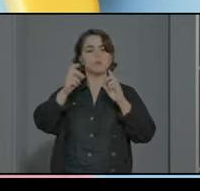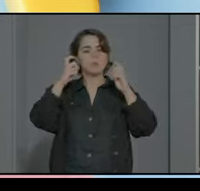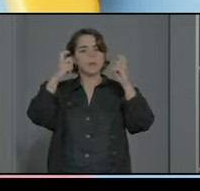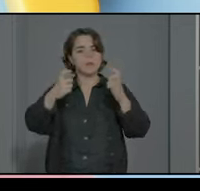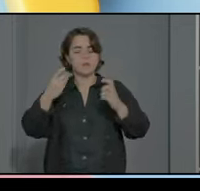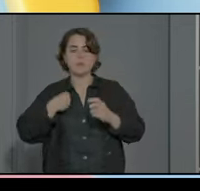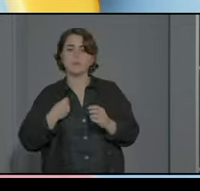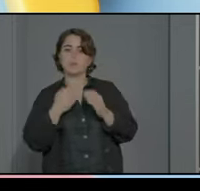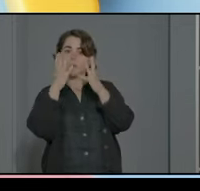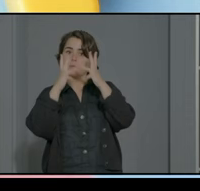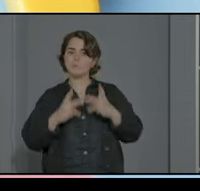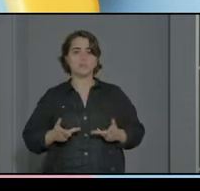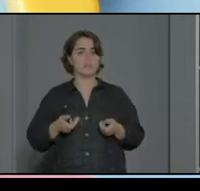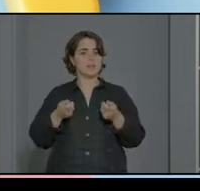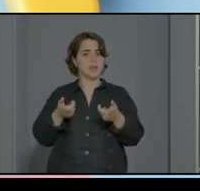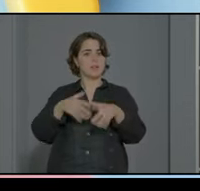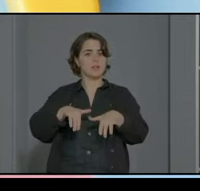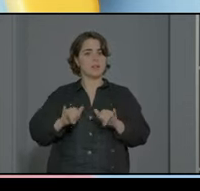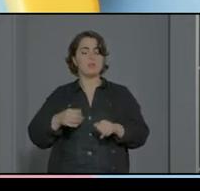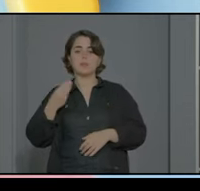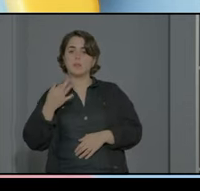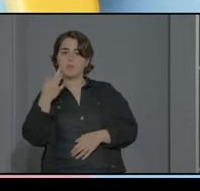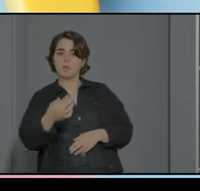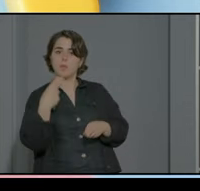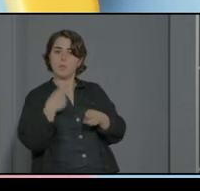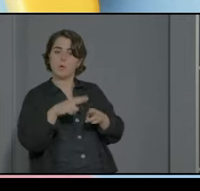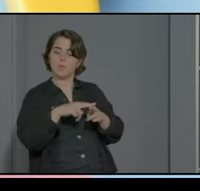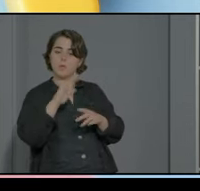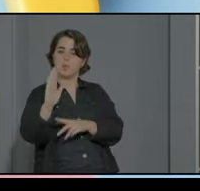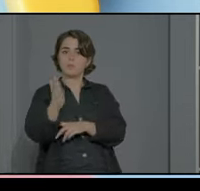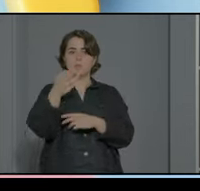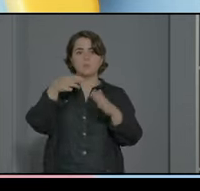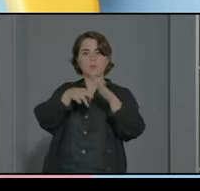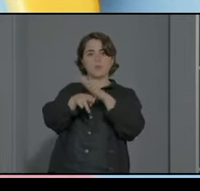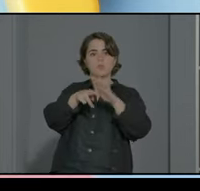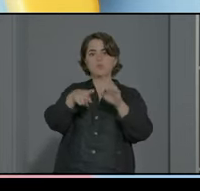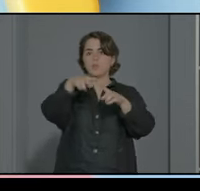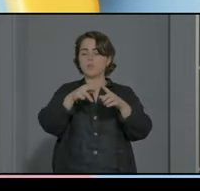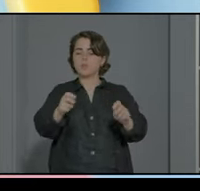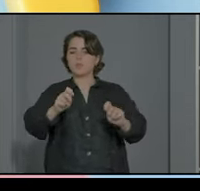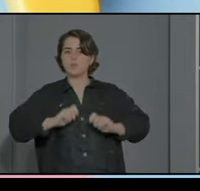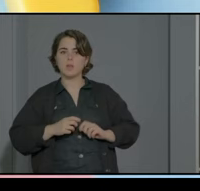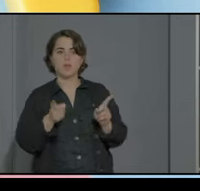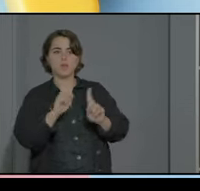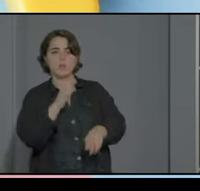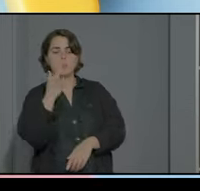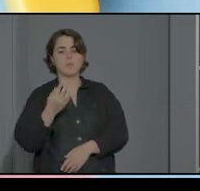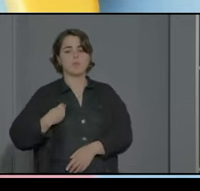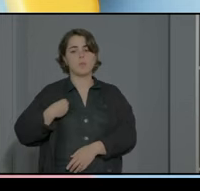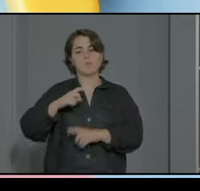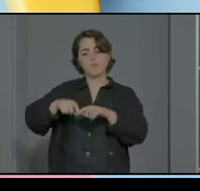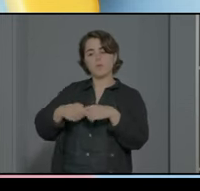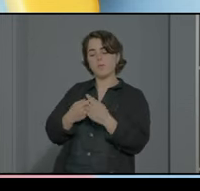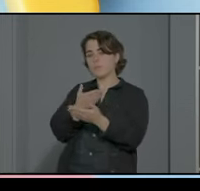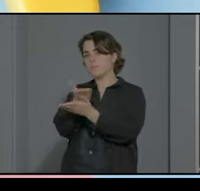la administración no está dando y que nuestros políticos no nos ofrecen las herramientas que necesitamos y que necesitan nuestras